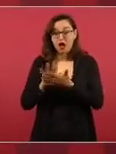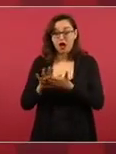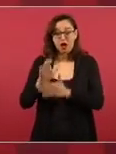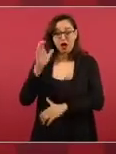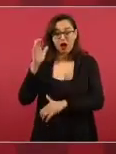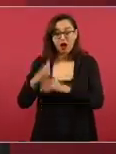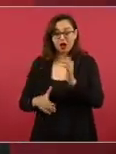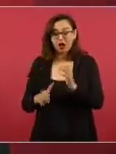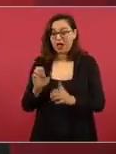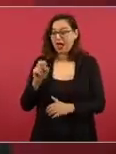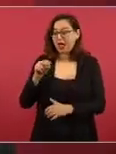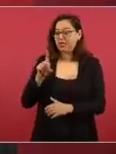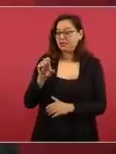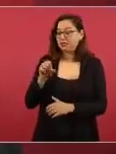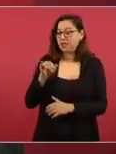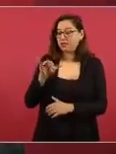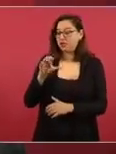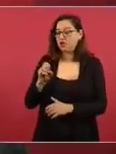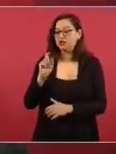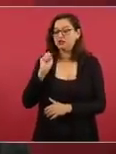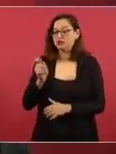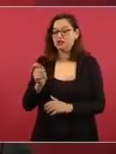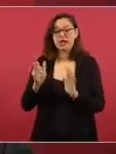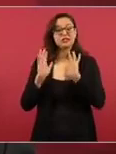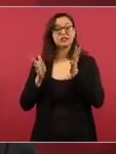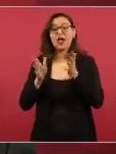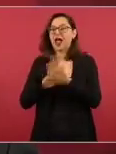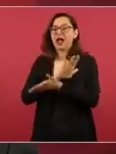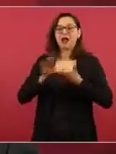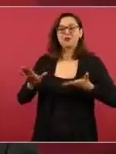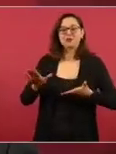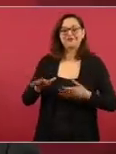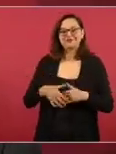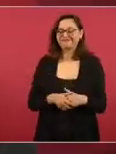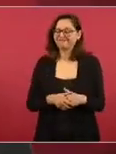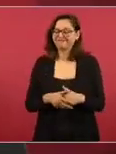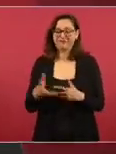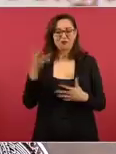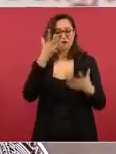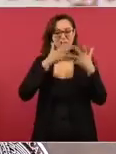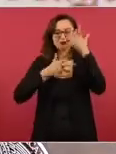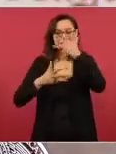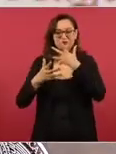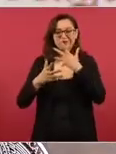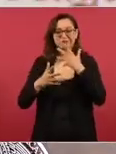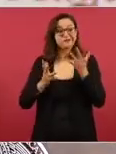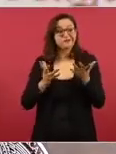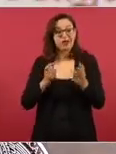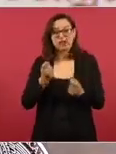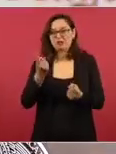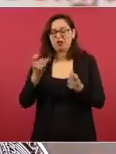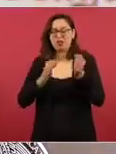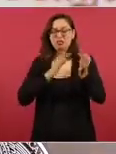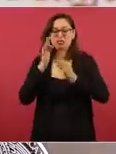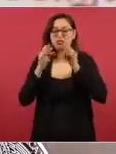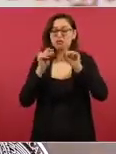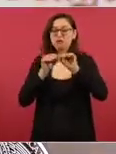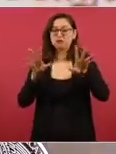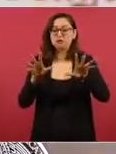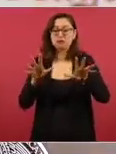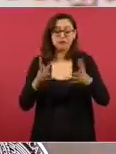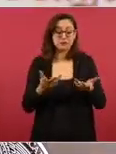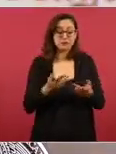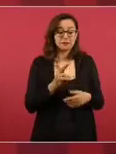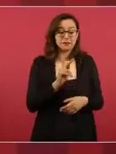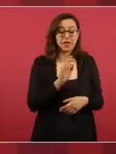Creo que hubo una gran confusión también en varias notas que vimos, incluso primeras planas, porque cuando comentamos esto del tránsito del estado